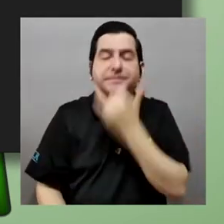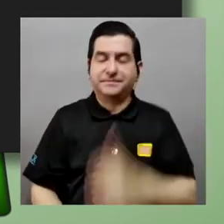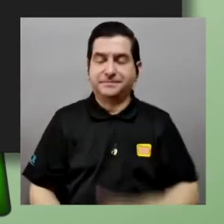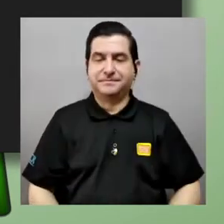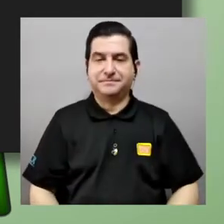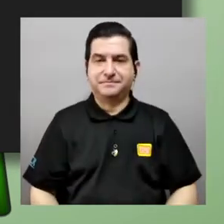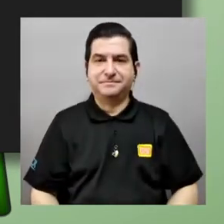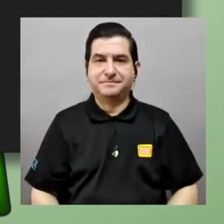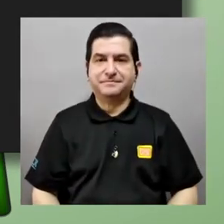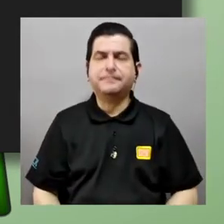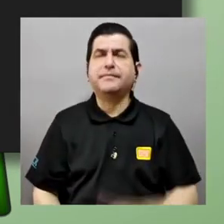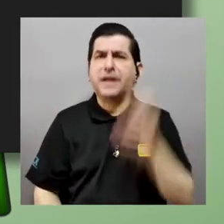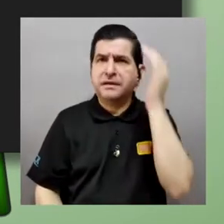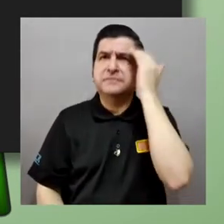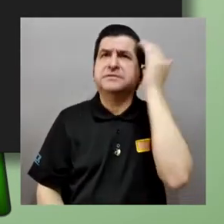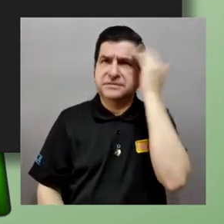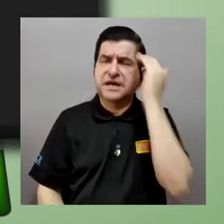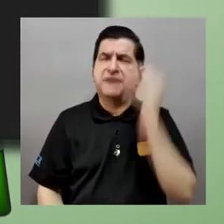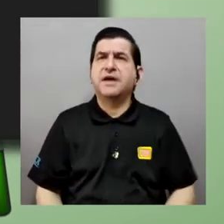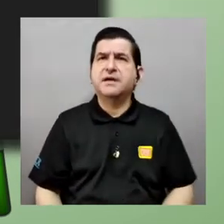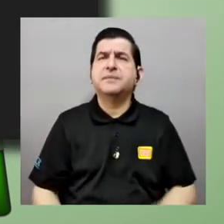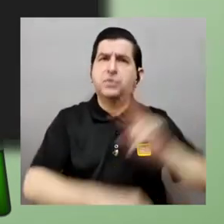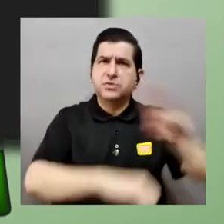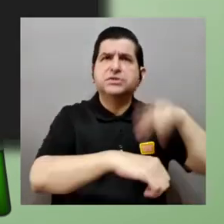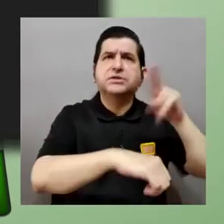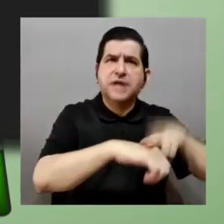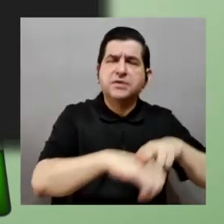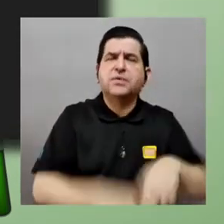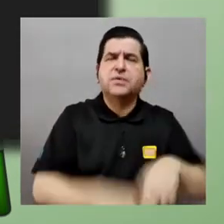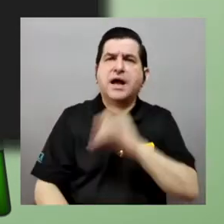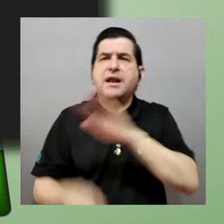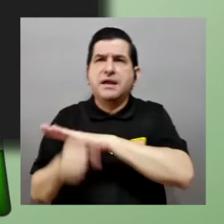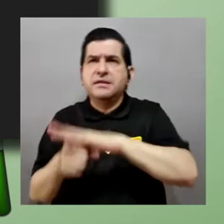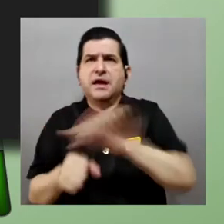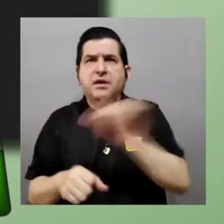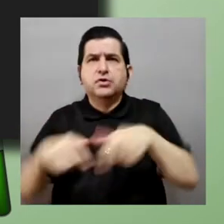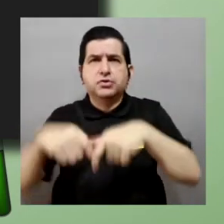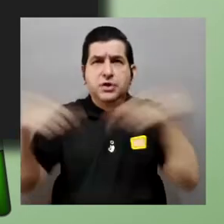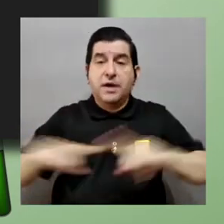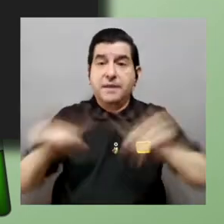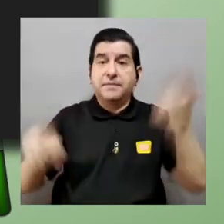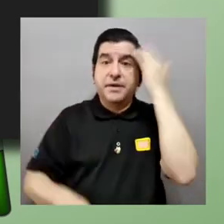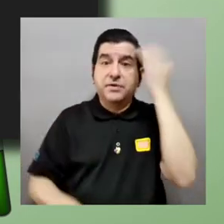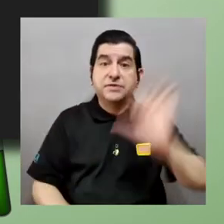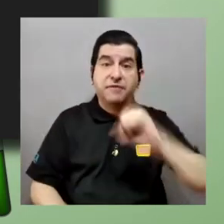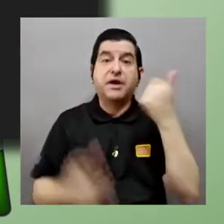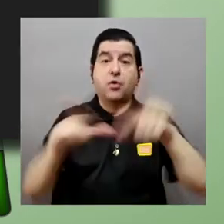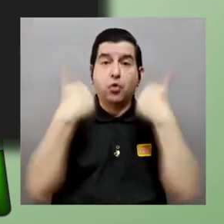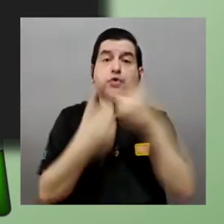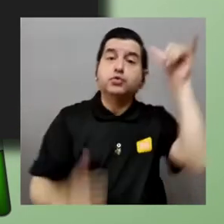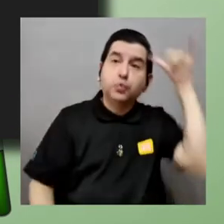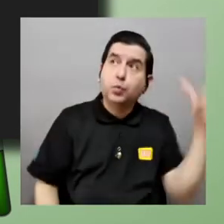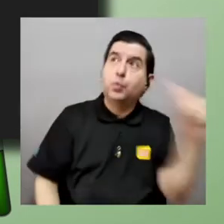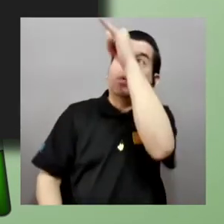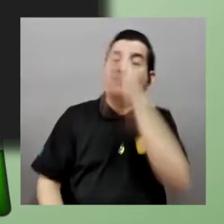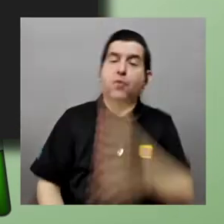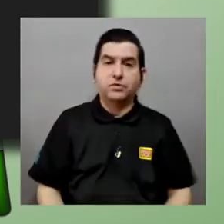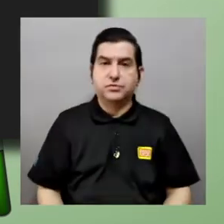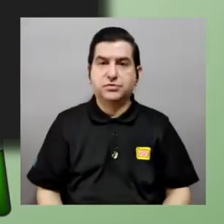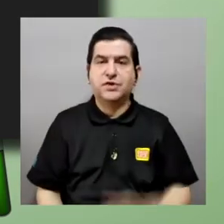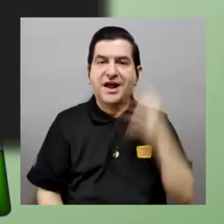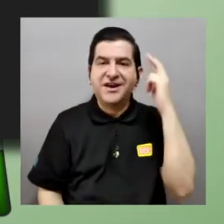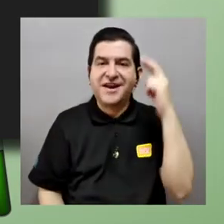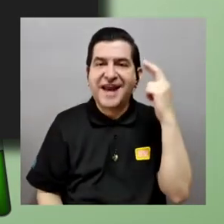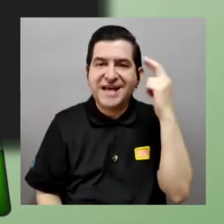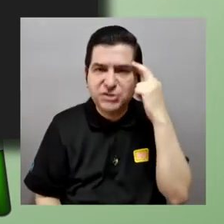sabemos entonces que los naturales y los enteros tienen el mismo tamaño pero conocemos otros conjuntos infinitos los racionales y los